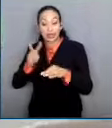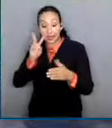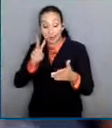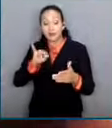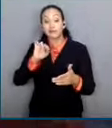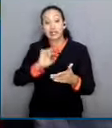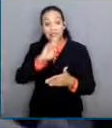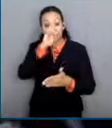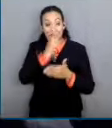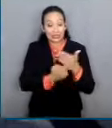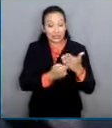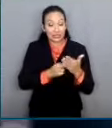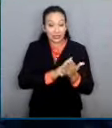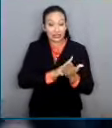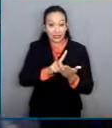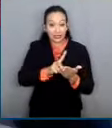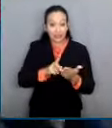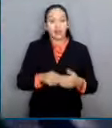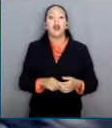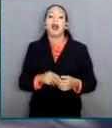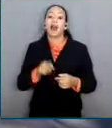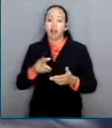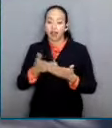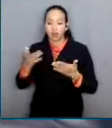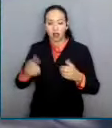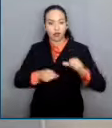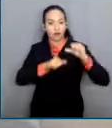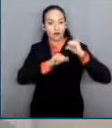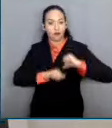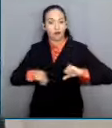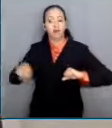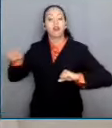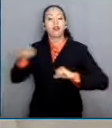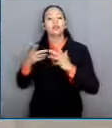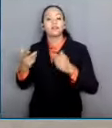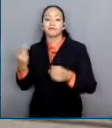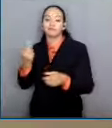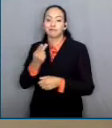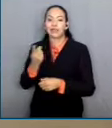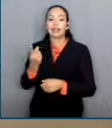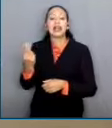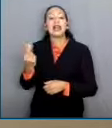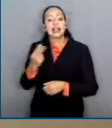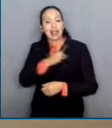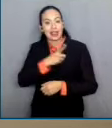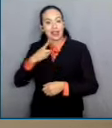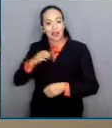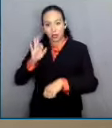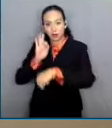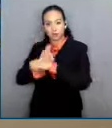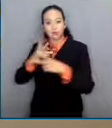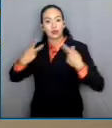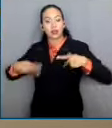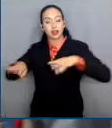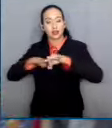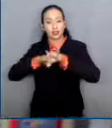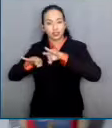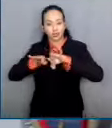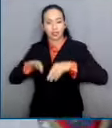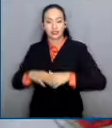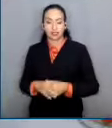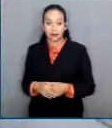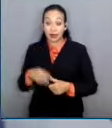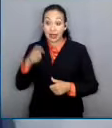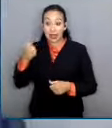fundamental, la autoridad debe privilegiar la protección de los derechos de los trabajadores. Con información de José Luis Guerra García